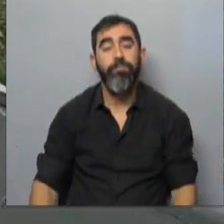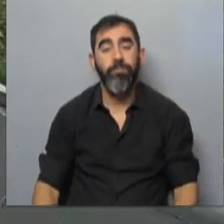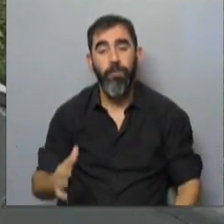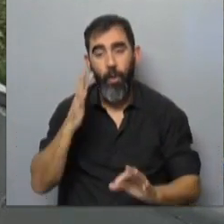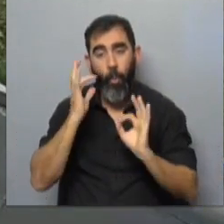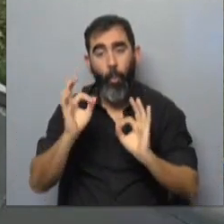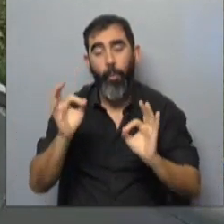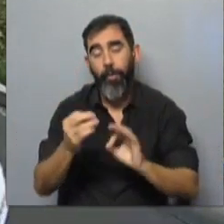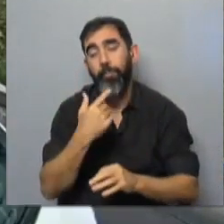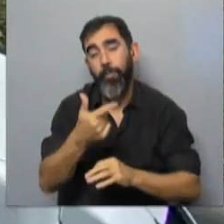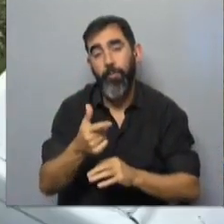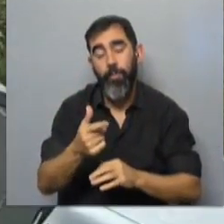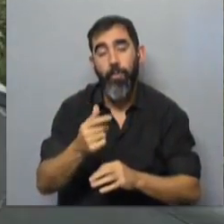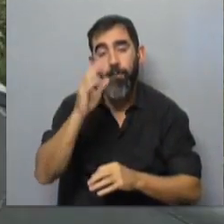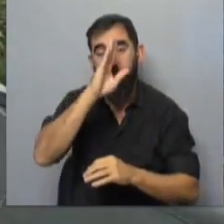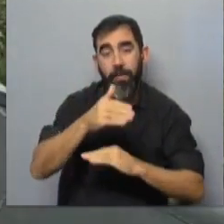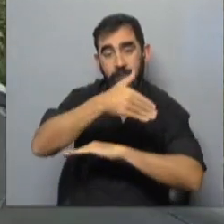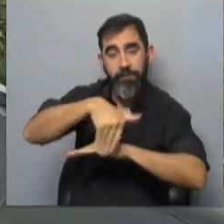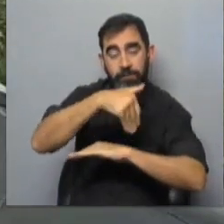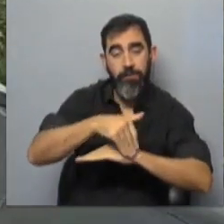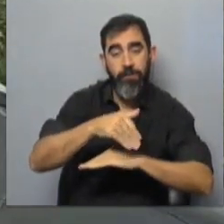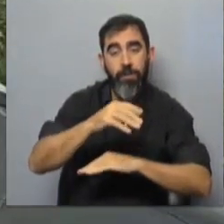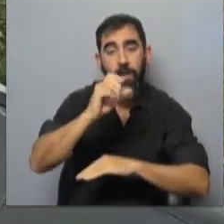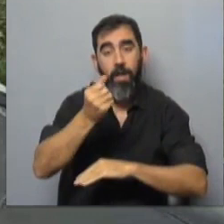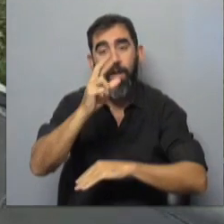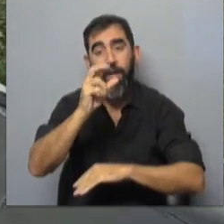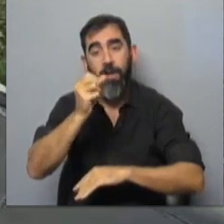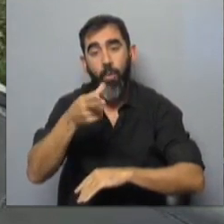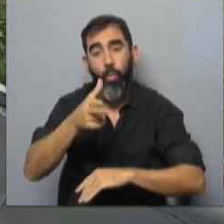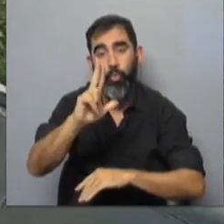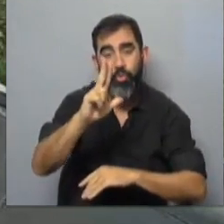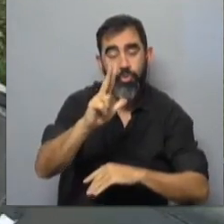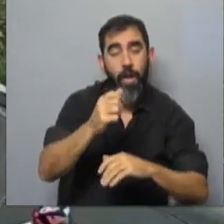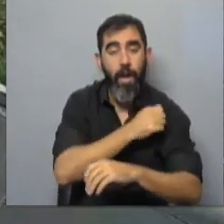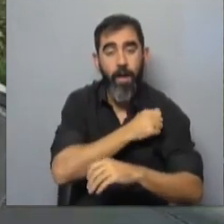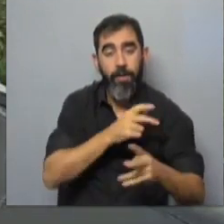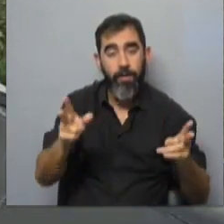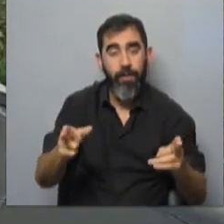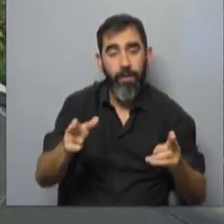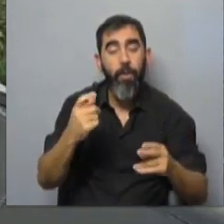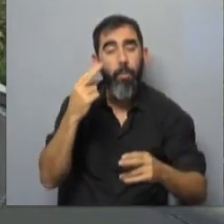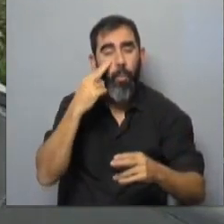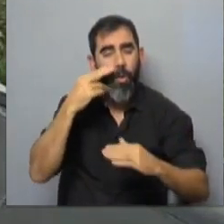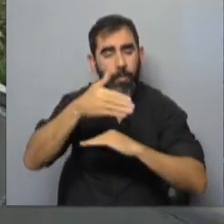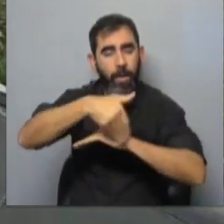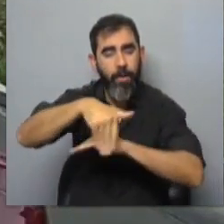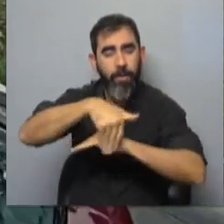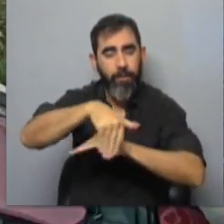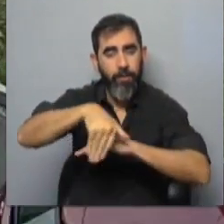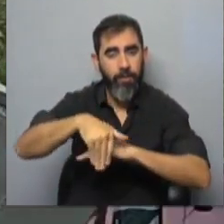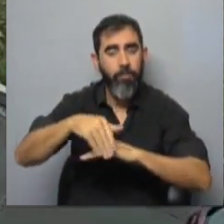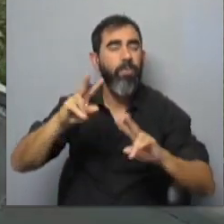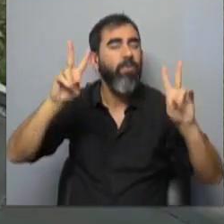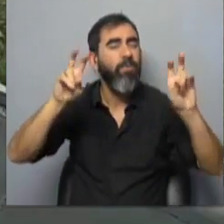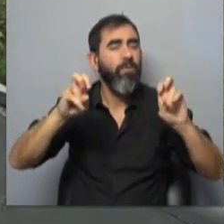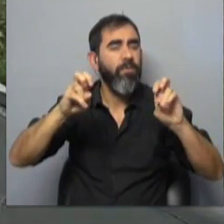Tengan cuidado por ejemplo en Avenida Brasil entre Francisco Araúcho y Boulevard Artigas está afectado allí el normal funcionamiento del tránsito por